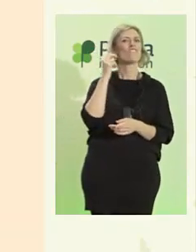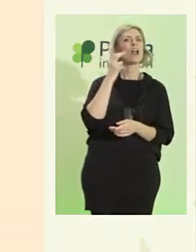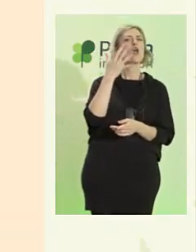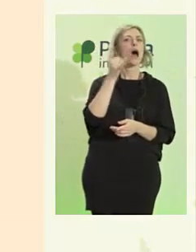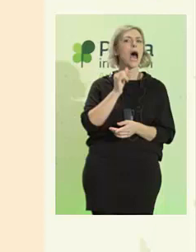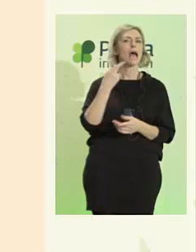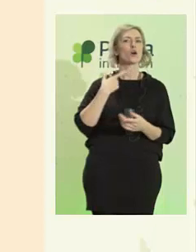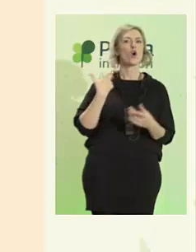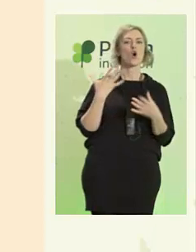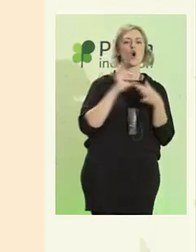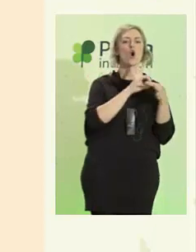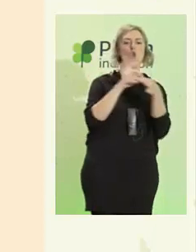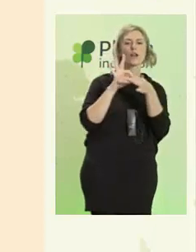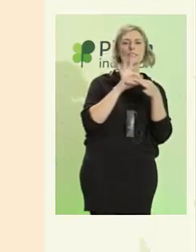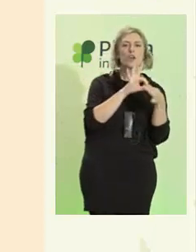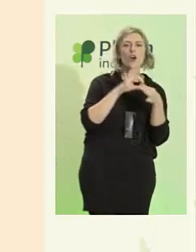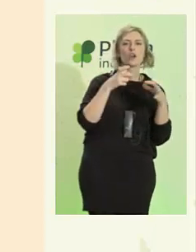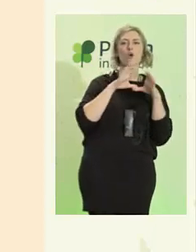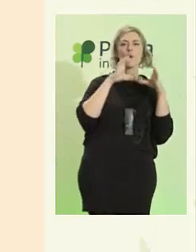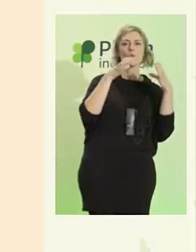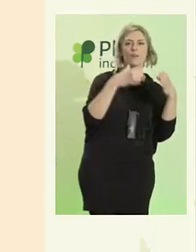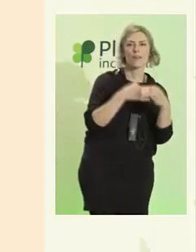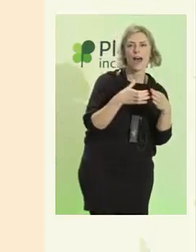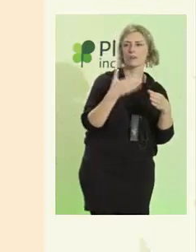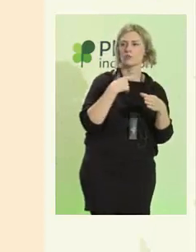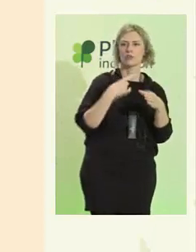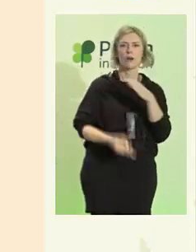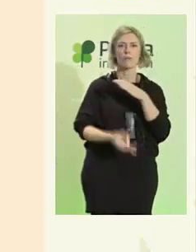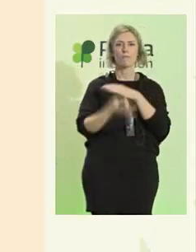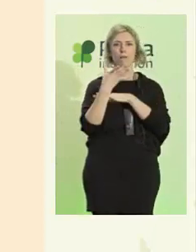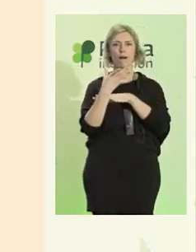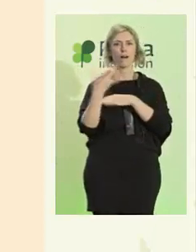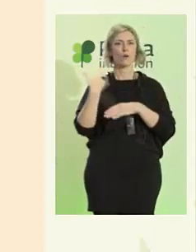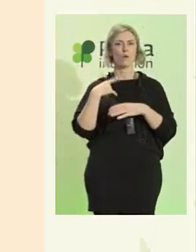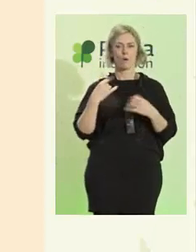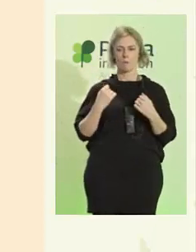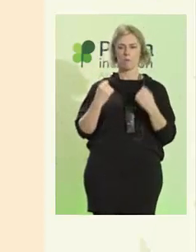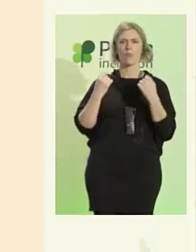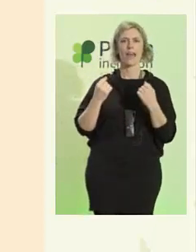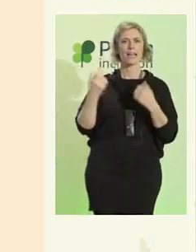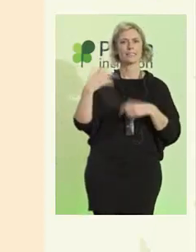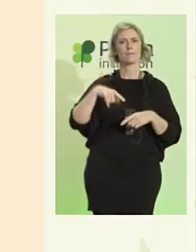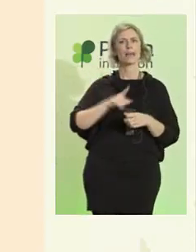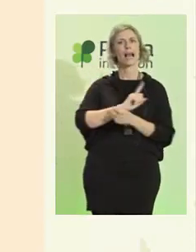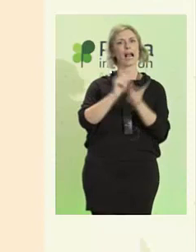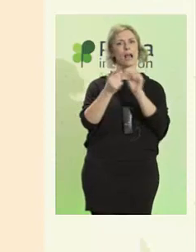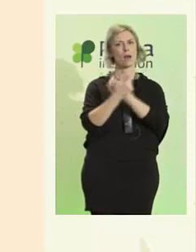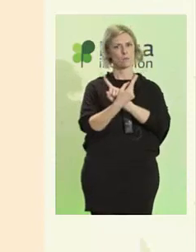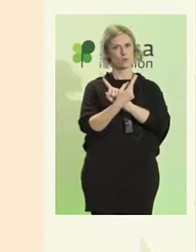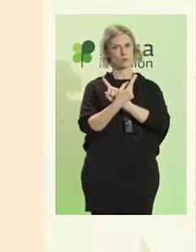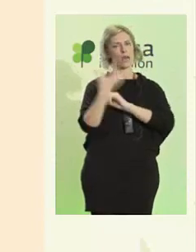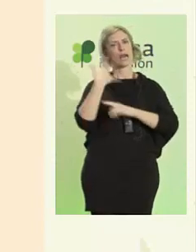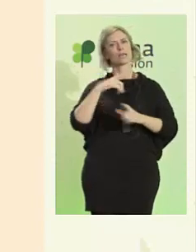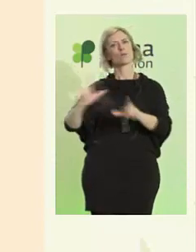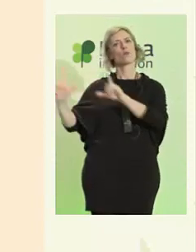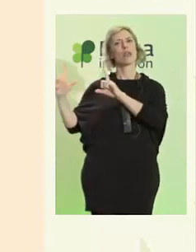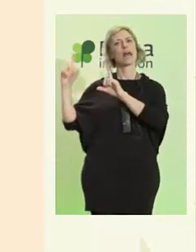con la comunidad, entonces podremos generar una potencia y un cambio. Aquí tenemos una imagen magnífica de Esther